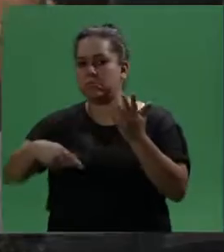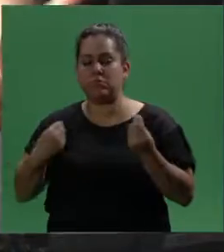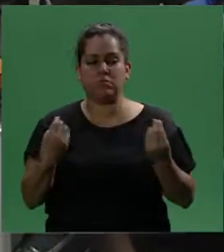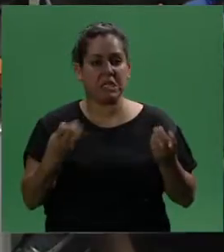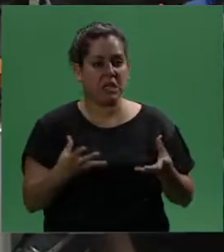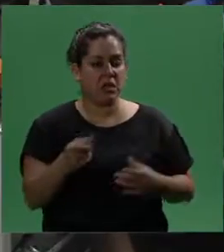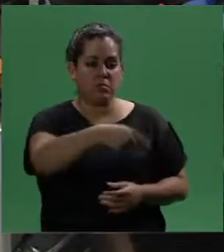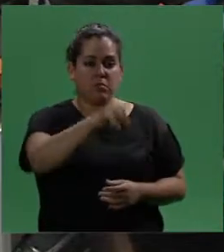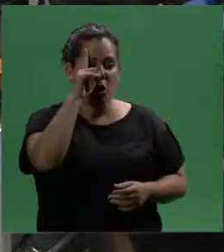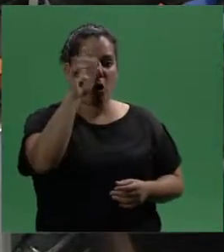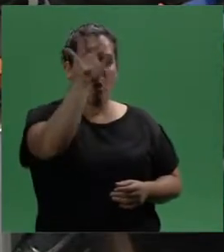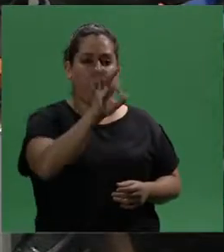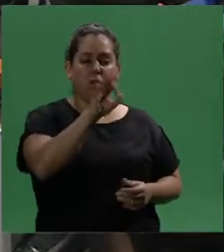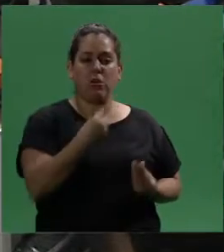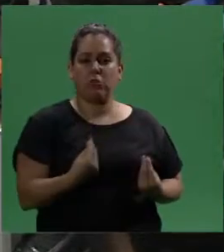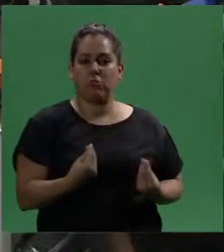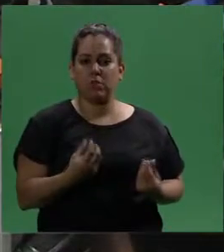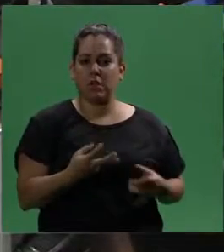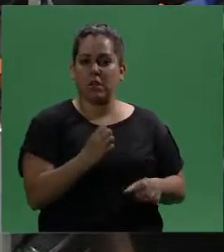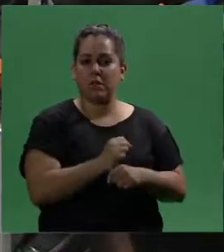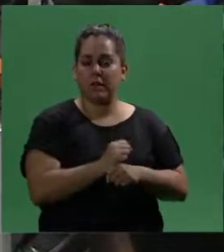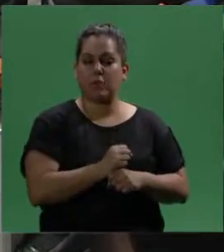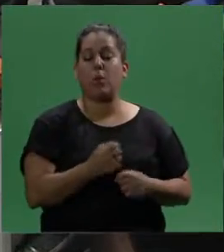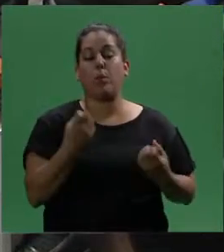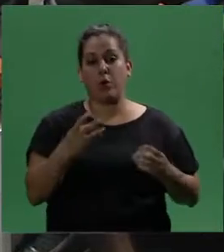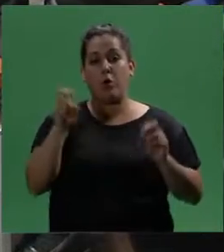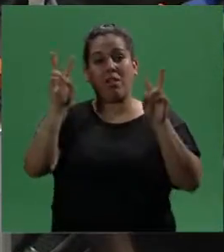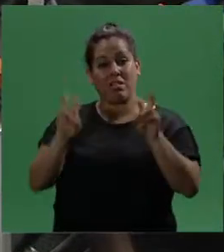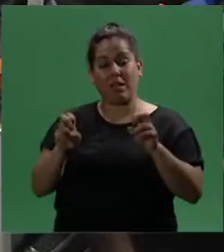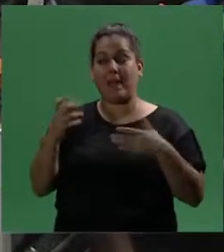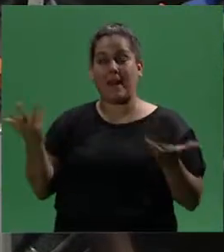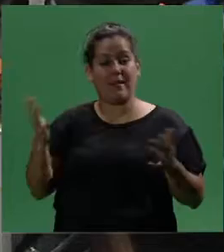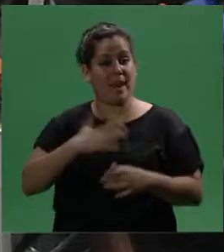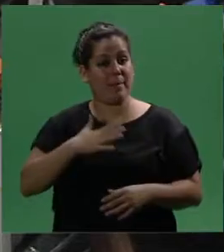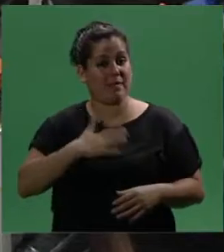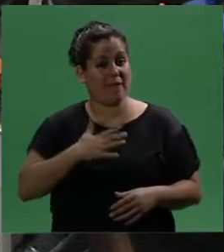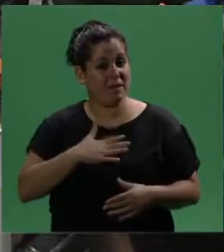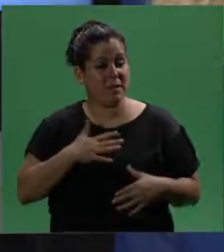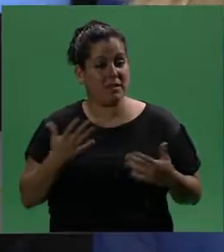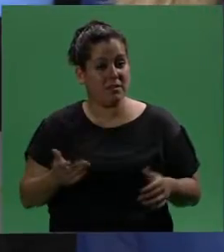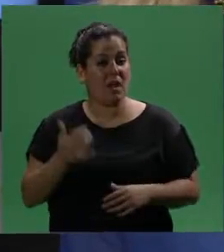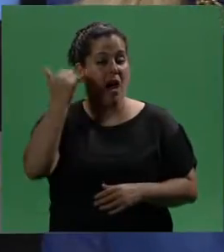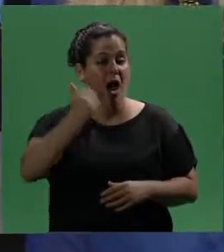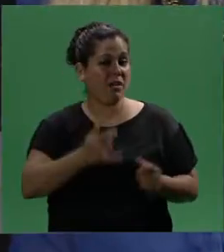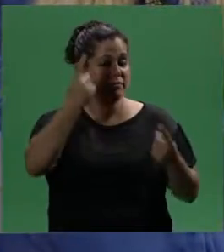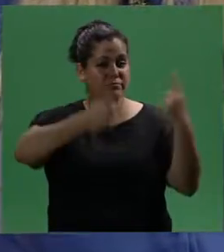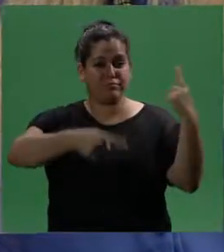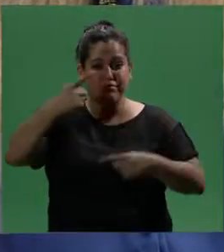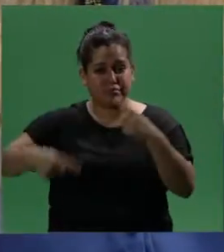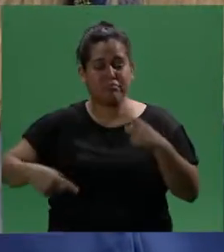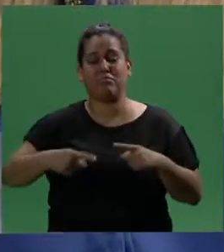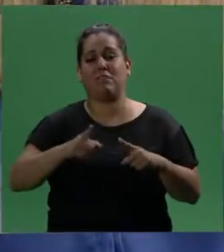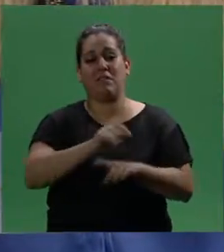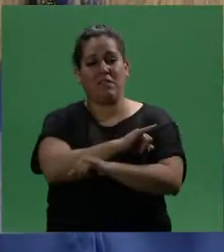esto de la accesibilidad? ¿Cómo se está trabajando? Bueno, el tema, lamentablemente, salen diversos